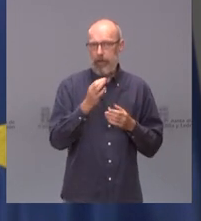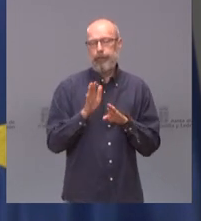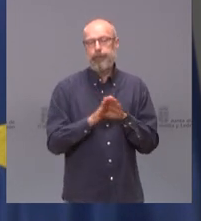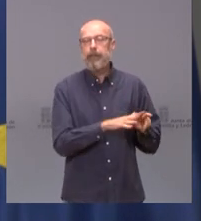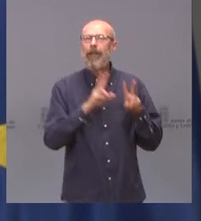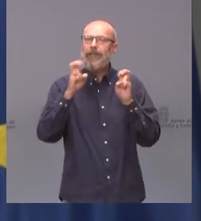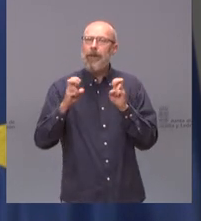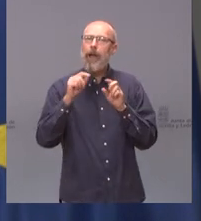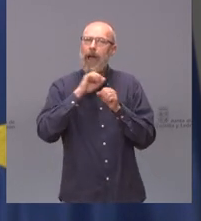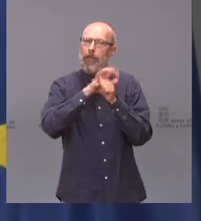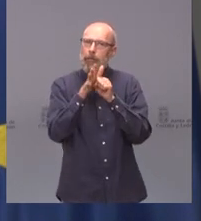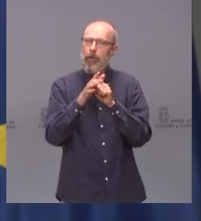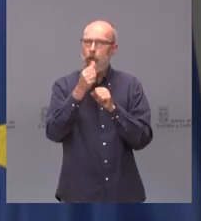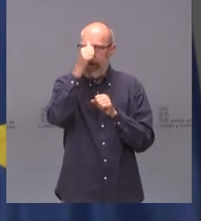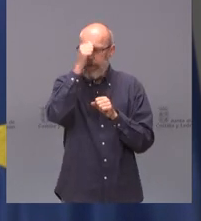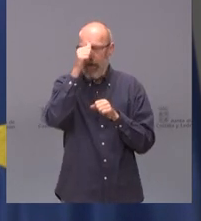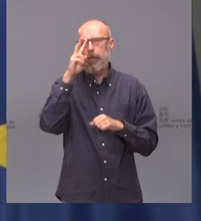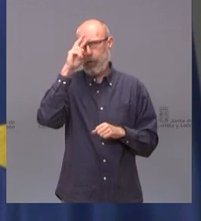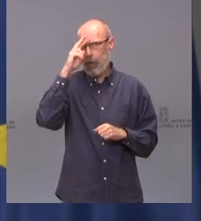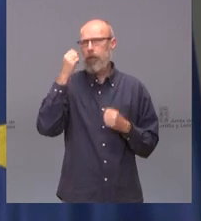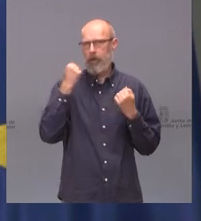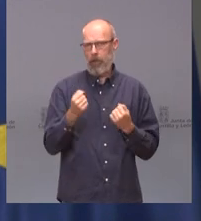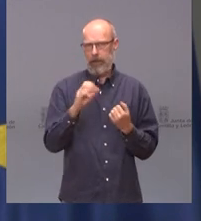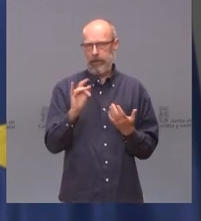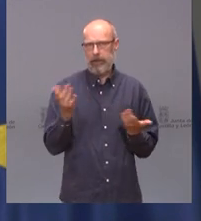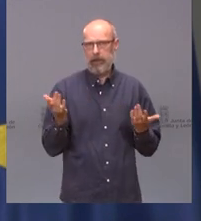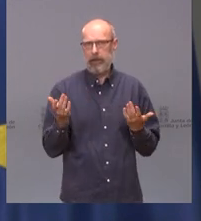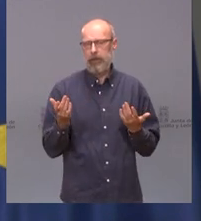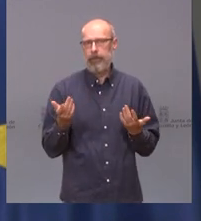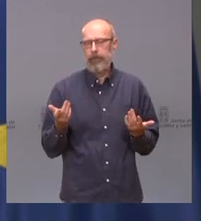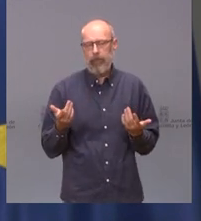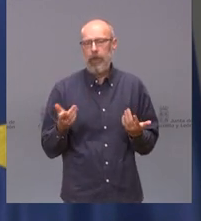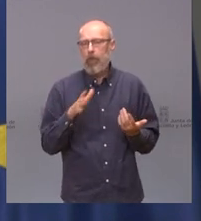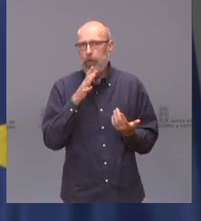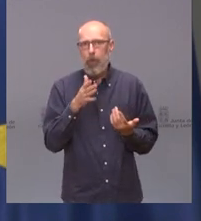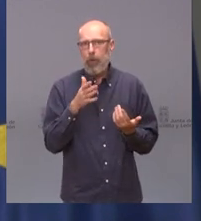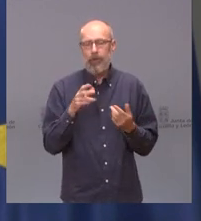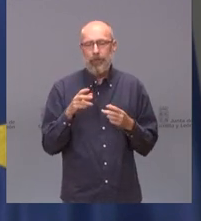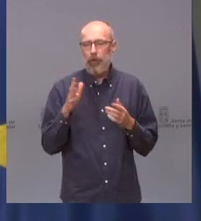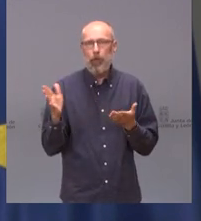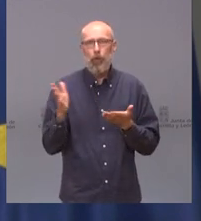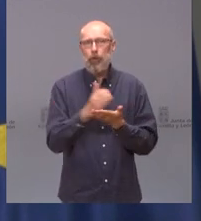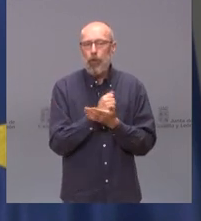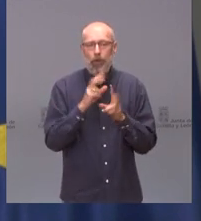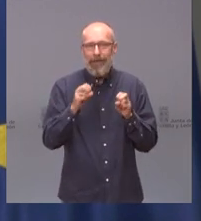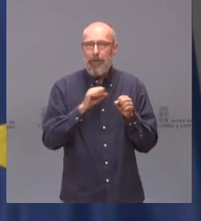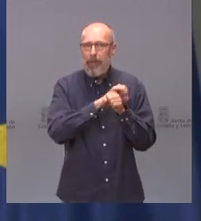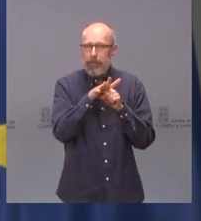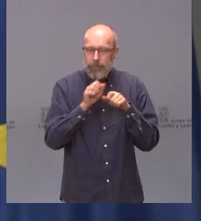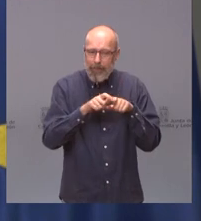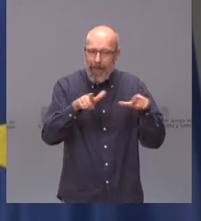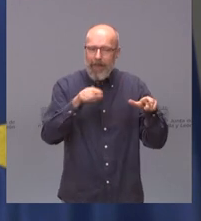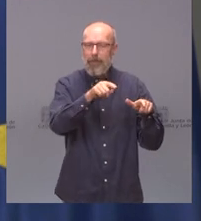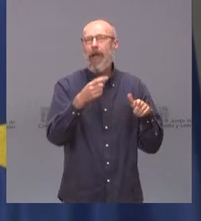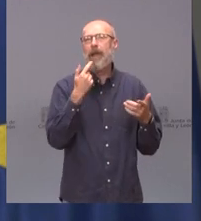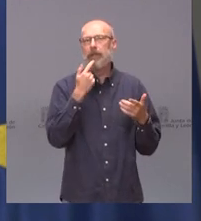mucho. Nos preocupa mucho. Cómo nos preocupa todo lo que sucede con la pandemia y cómo estamos atentos